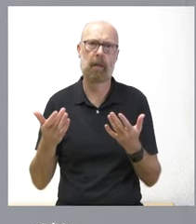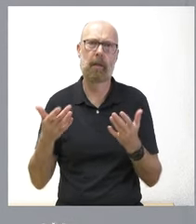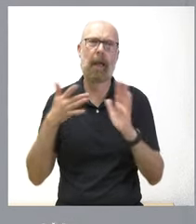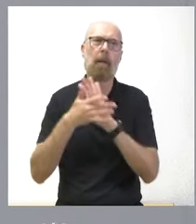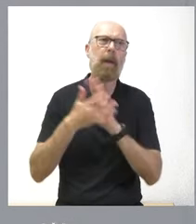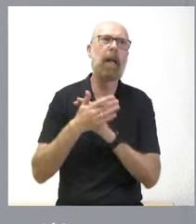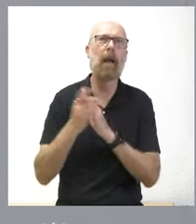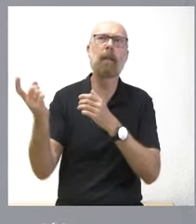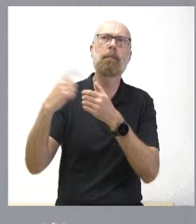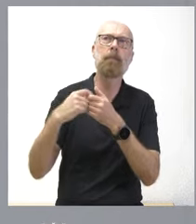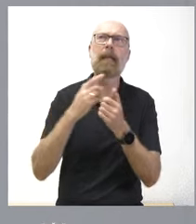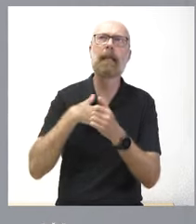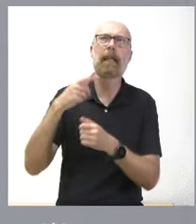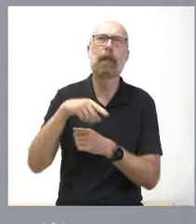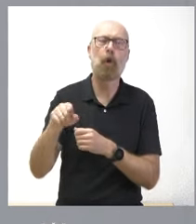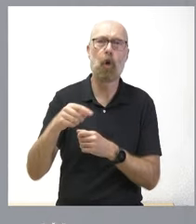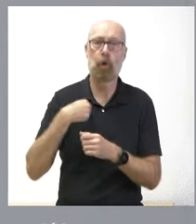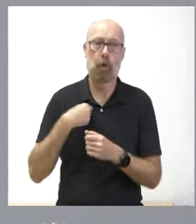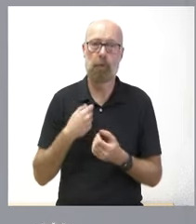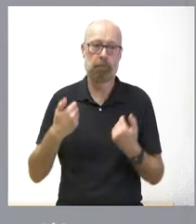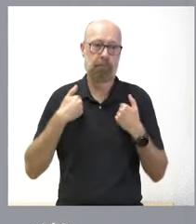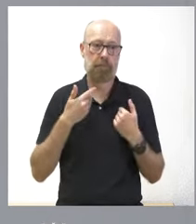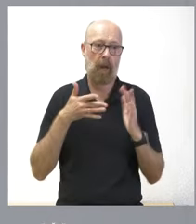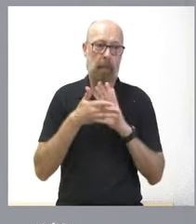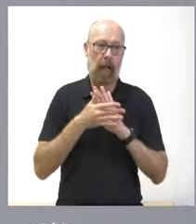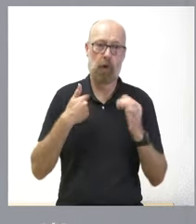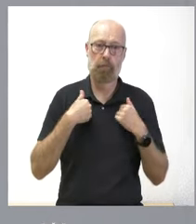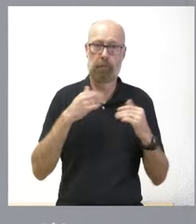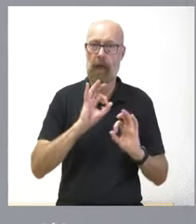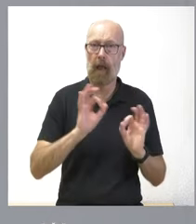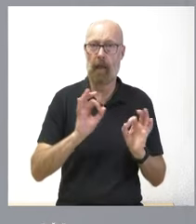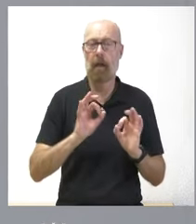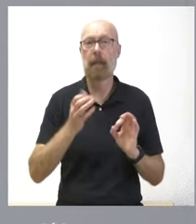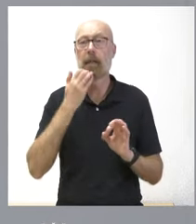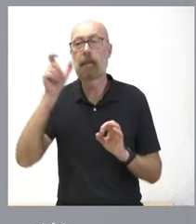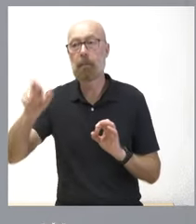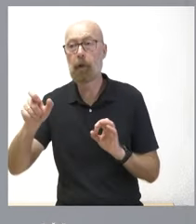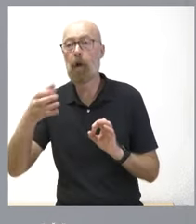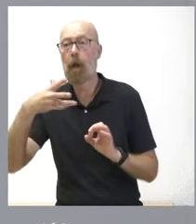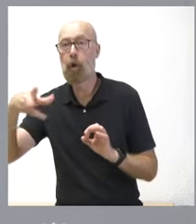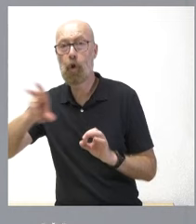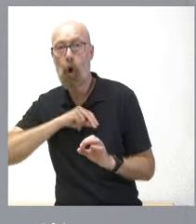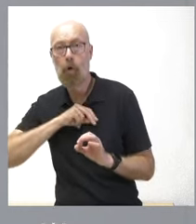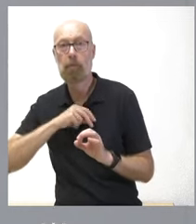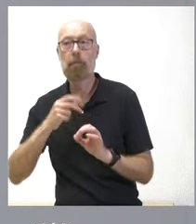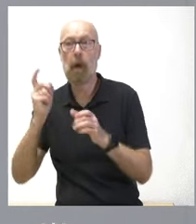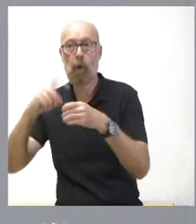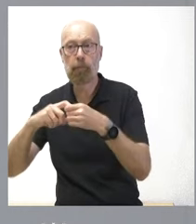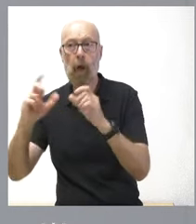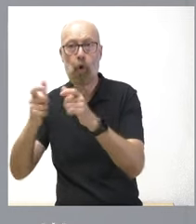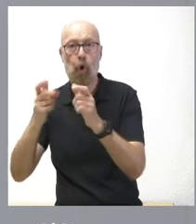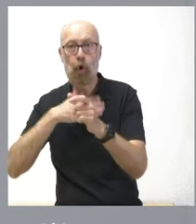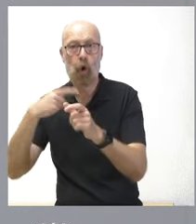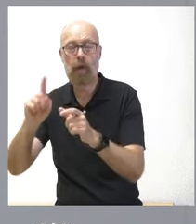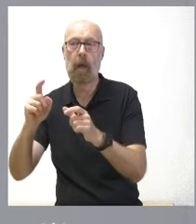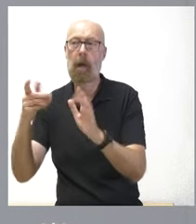respecto al que decida no venir. Es quien decide no venir, pues quizás sea bueno que explique por qué no quiere hablar con el Gobierno de Castilla y León. Pero nosotros,